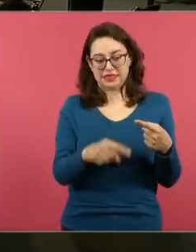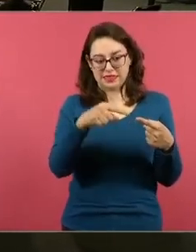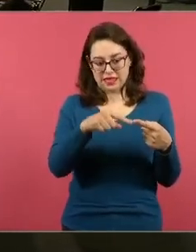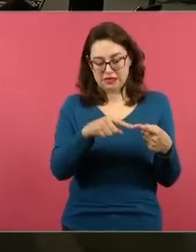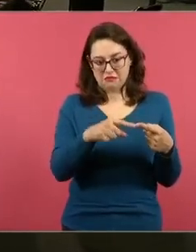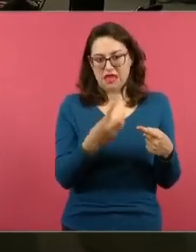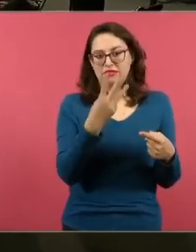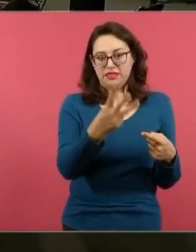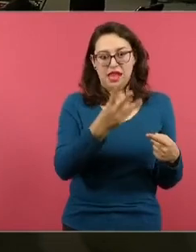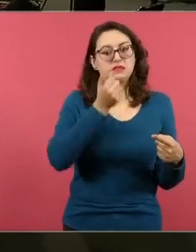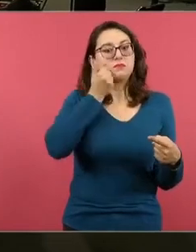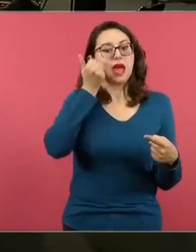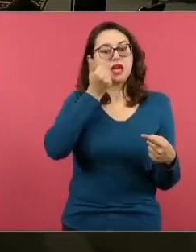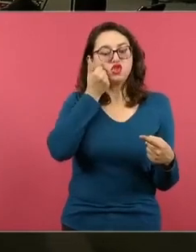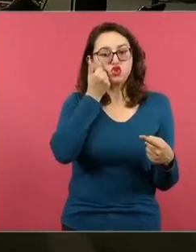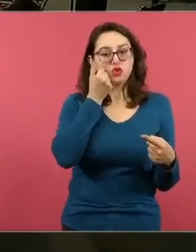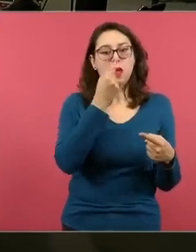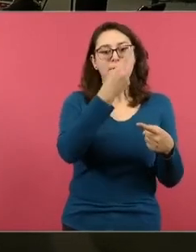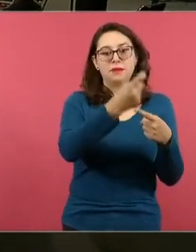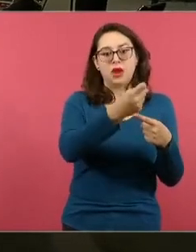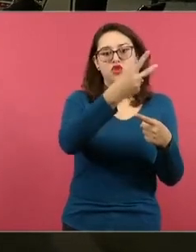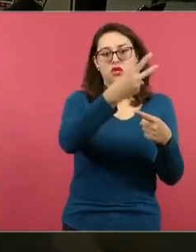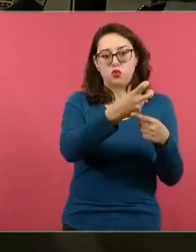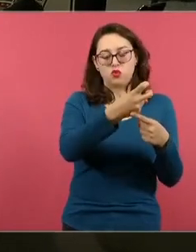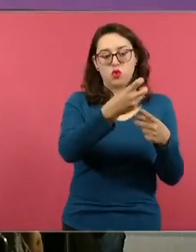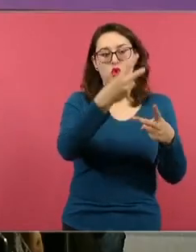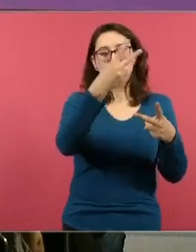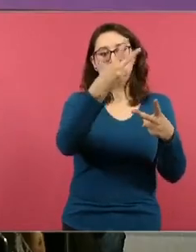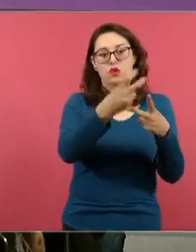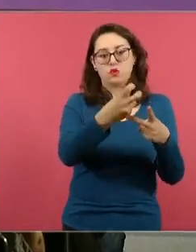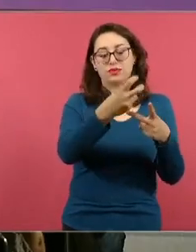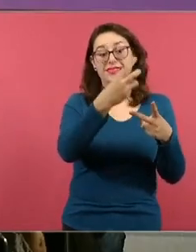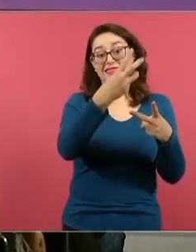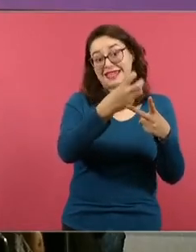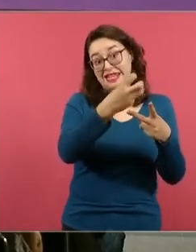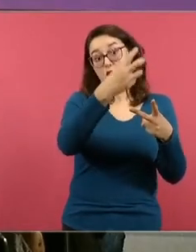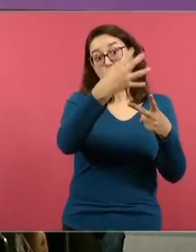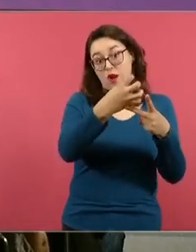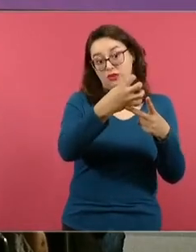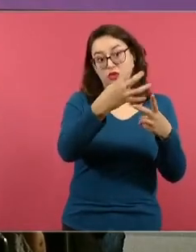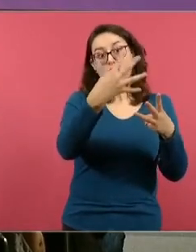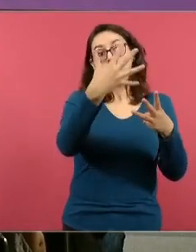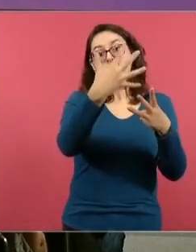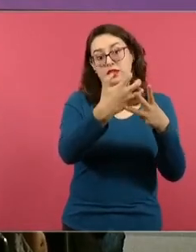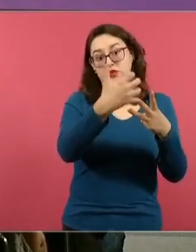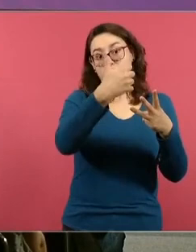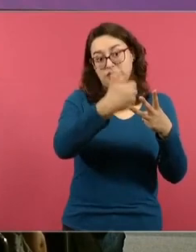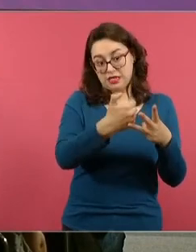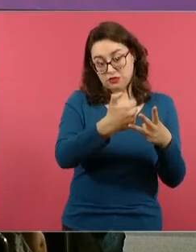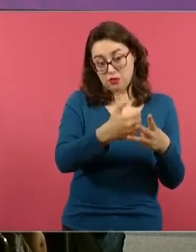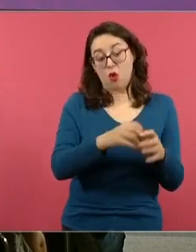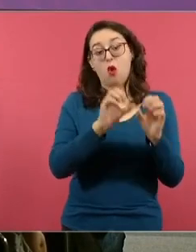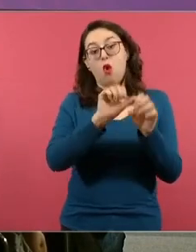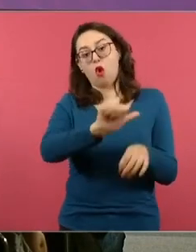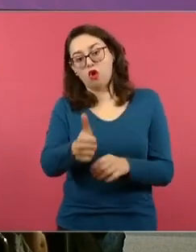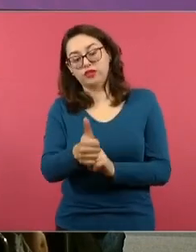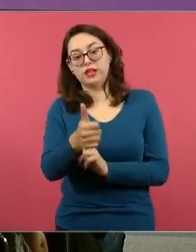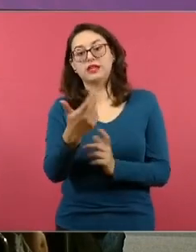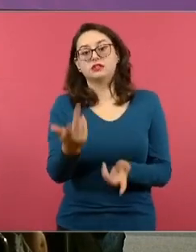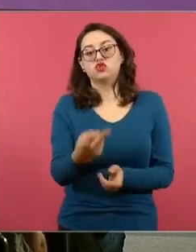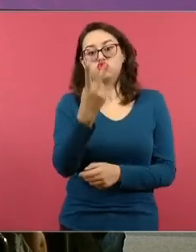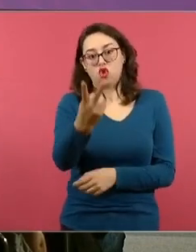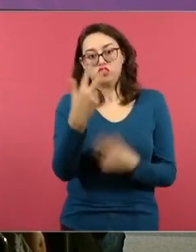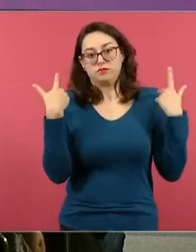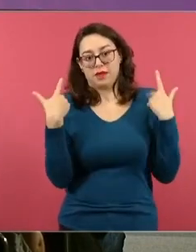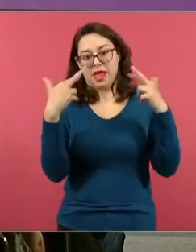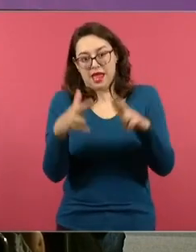sexto grado, soy directora y todo lo que resulta en la escuela. En razón a eso es que voy a compartir la experiencia de